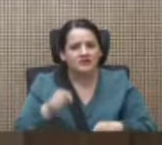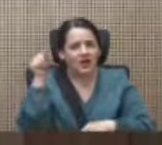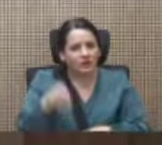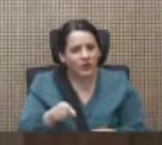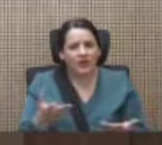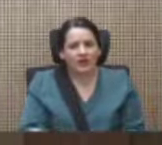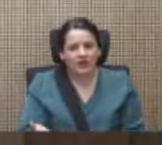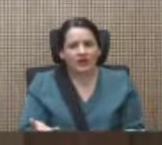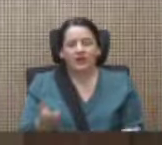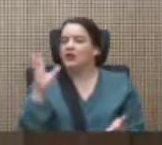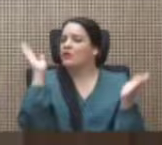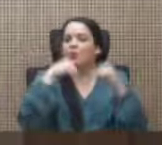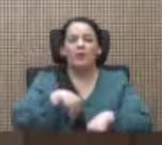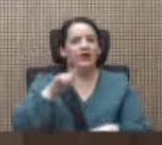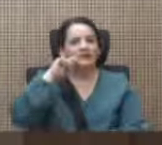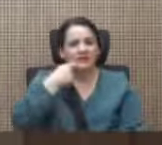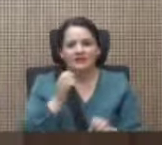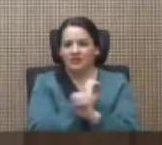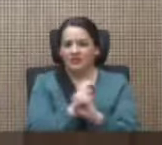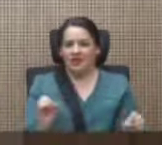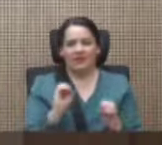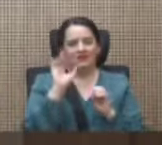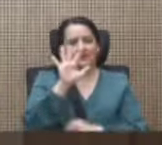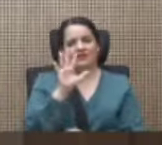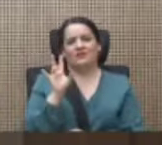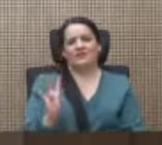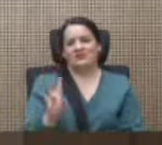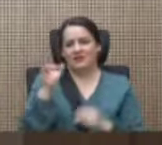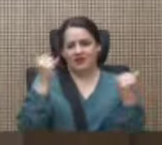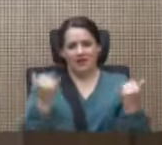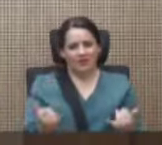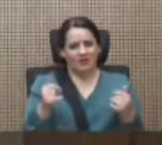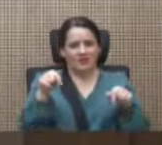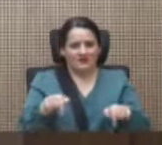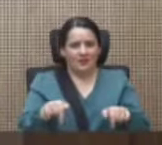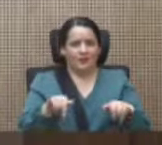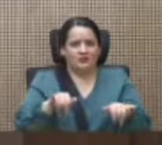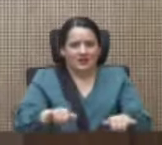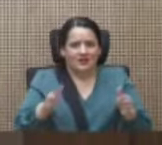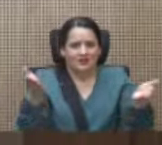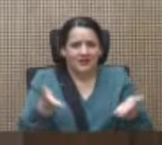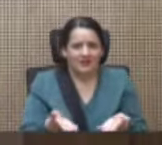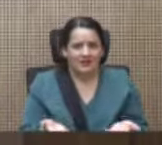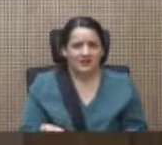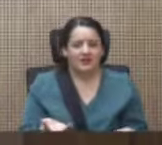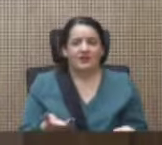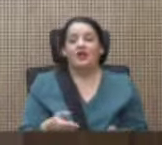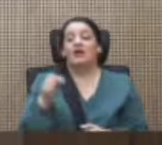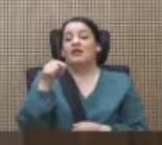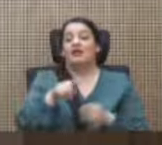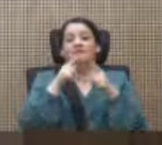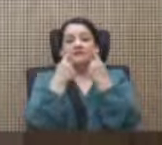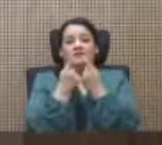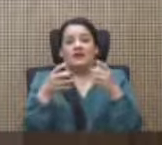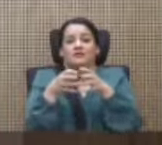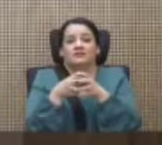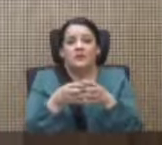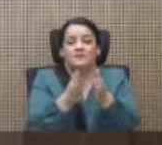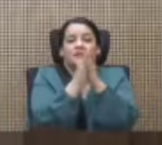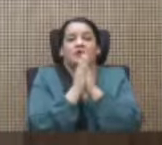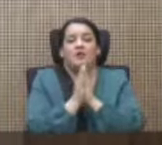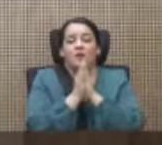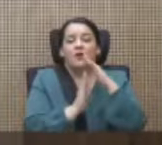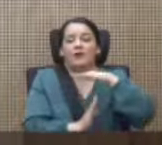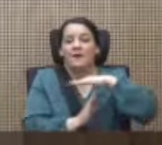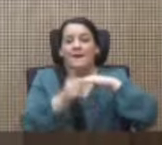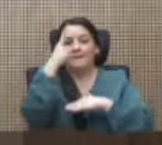es ningún secreto para ninguno de los 57 que estamos aquí porque incluso las fracciones pidieron un receso para que los